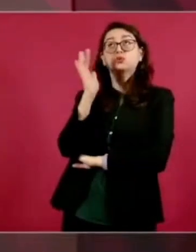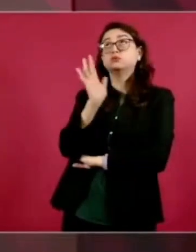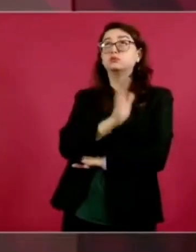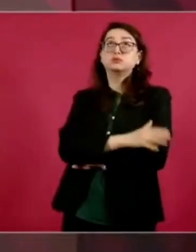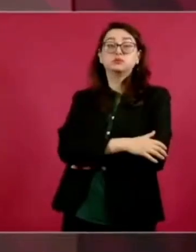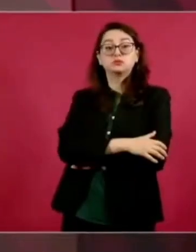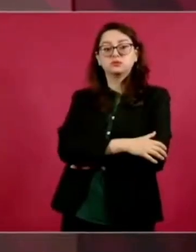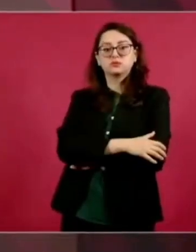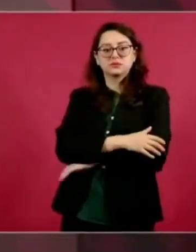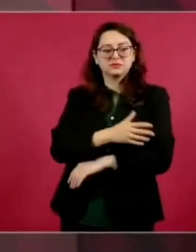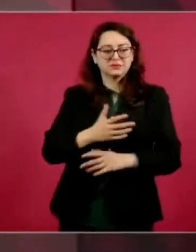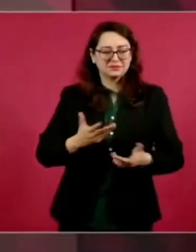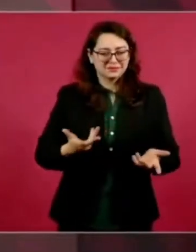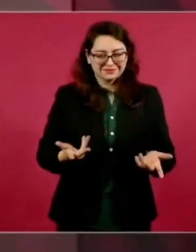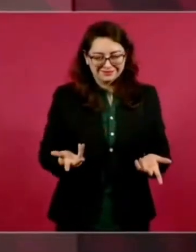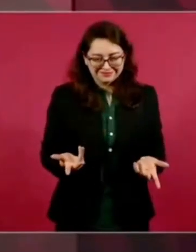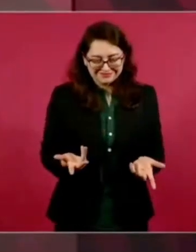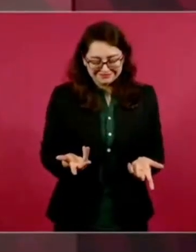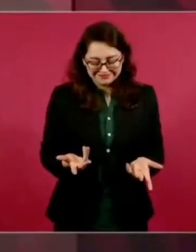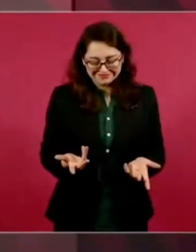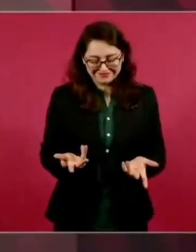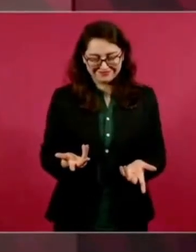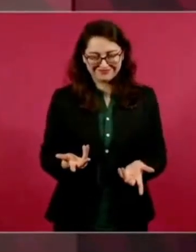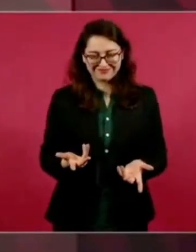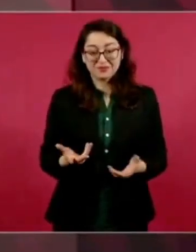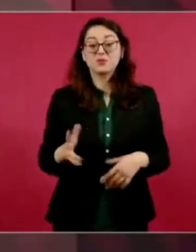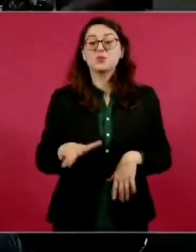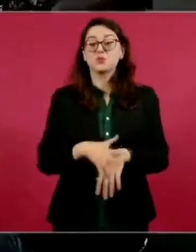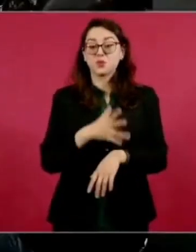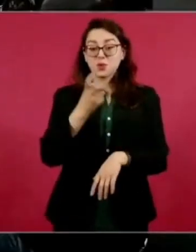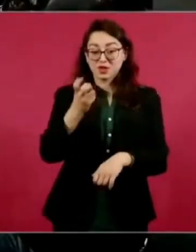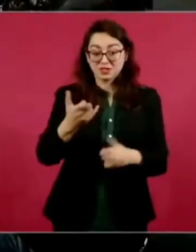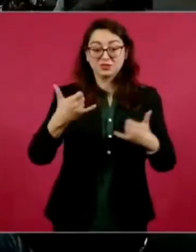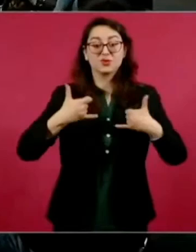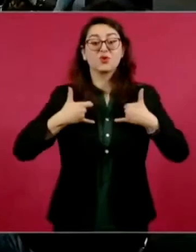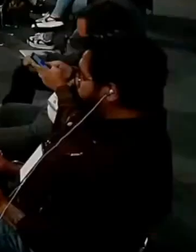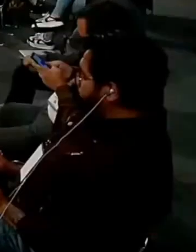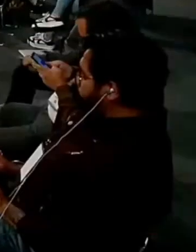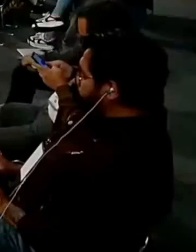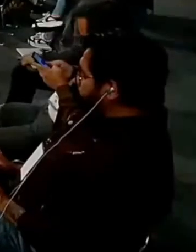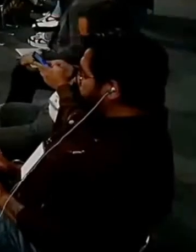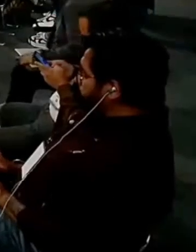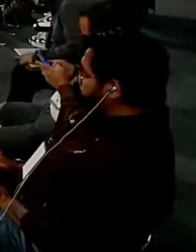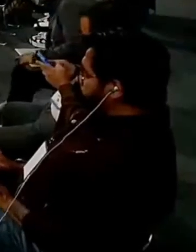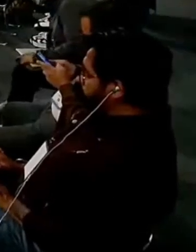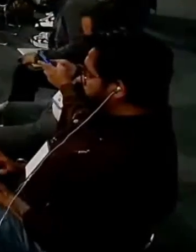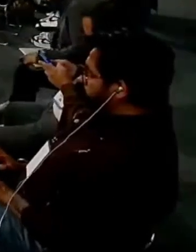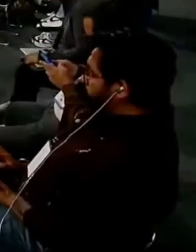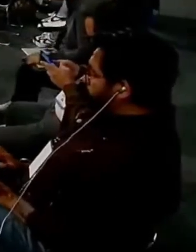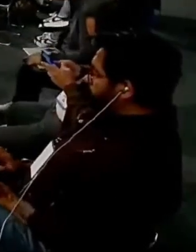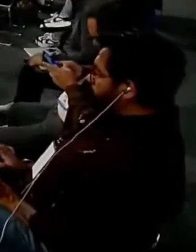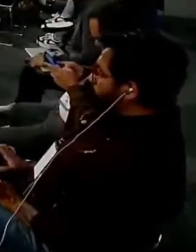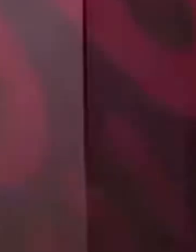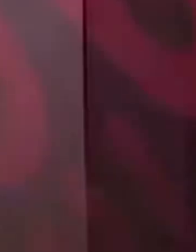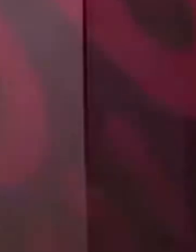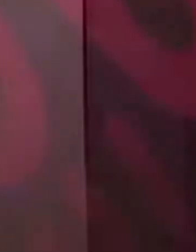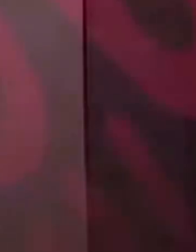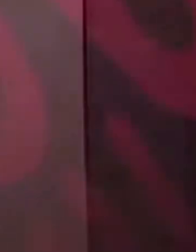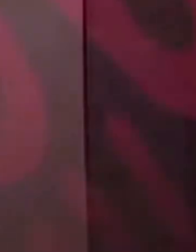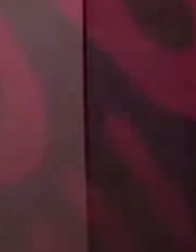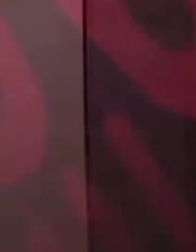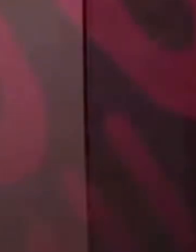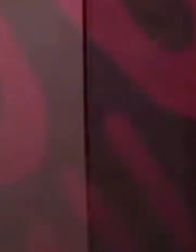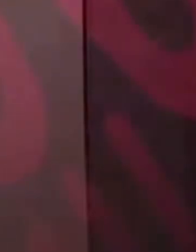Por eso le digo a los jóvenes, nada de acostumbrarse a las mentiras,